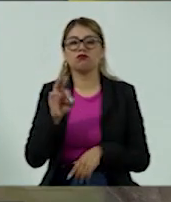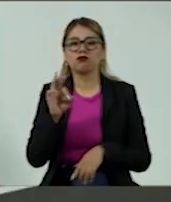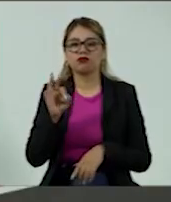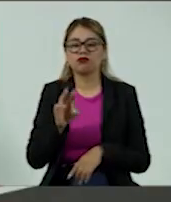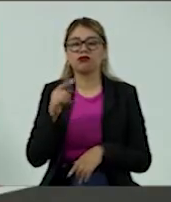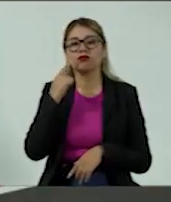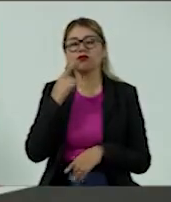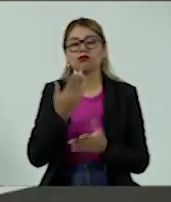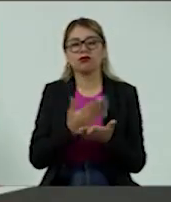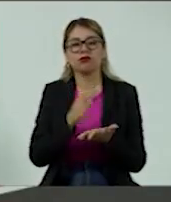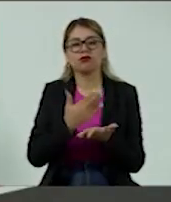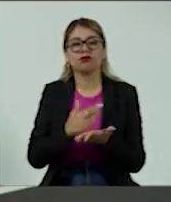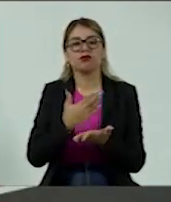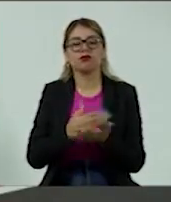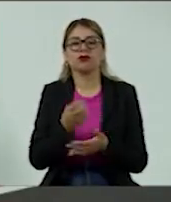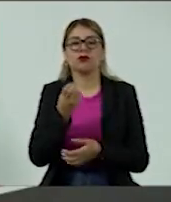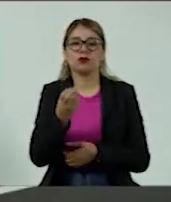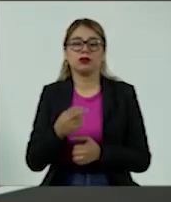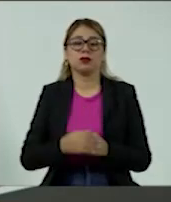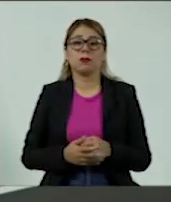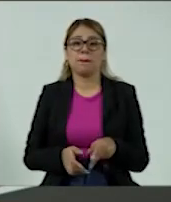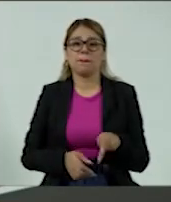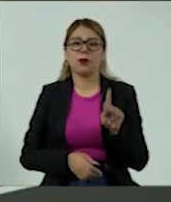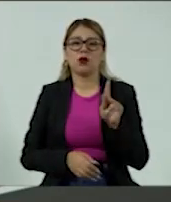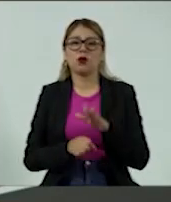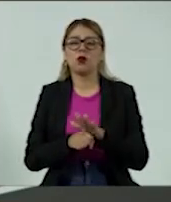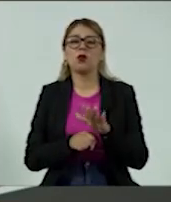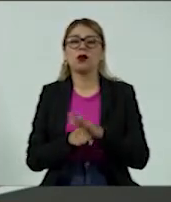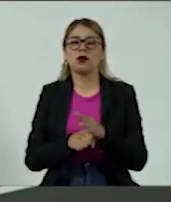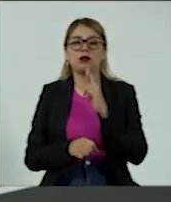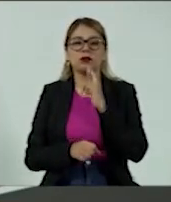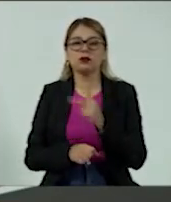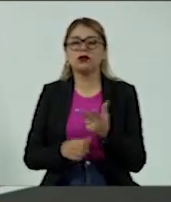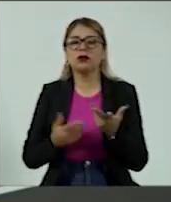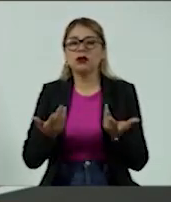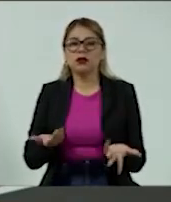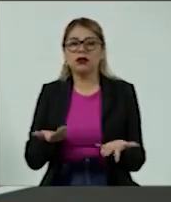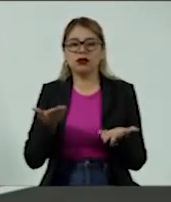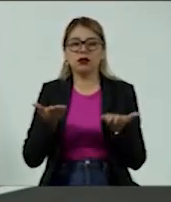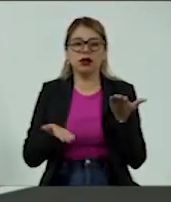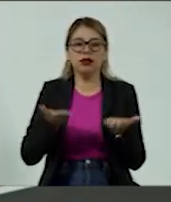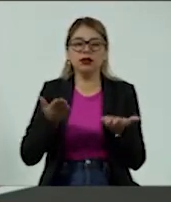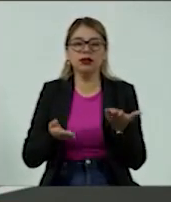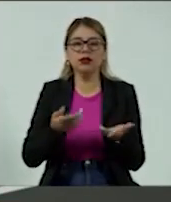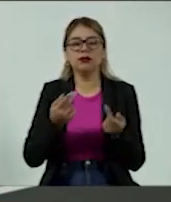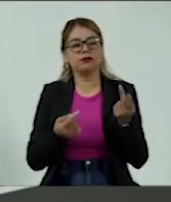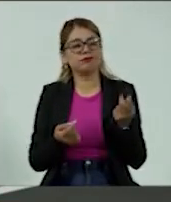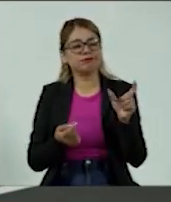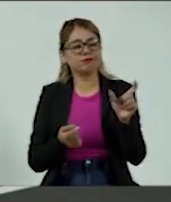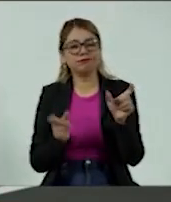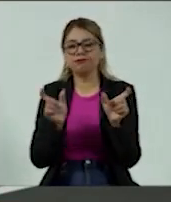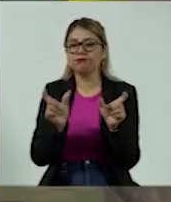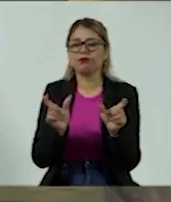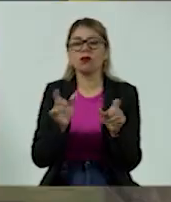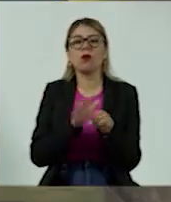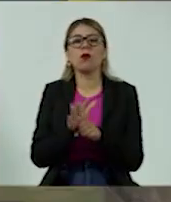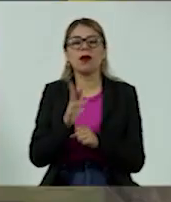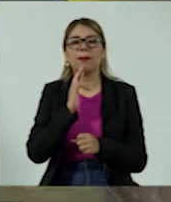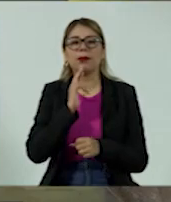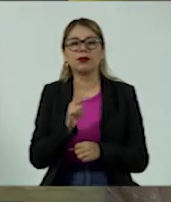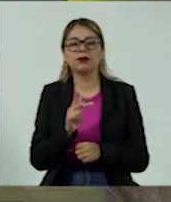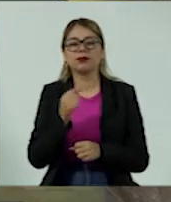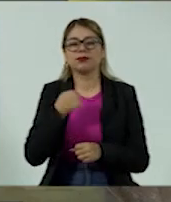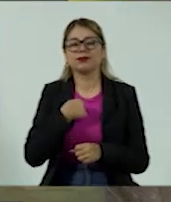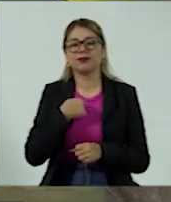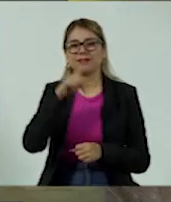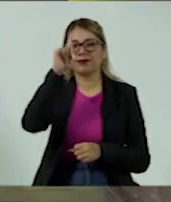te dan meses sin intereses, etcétera. Sin embargo, ¿cuál es la mejor manera para poder comparar entre una tarjeta y otra? Hay una herramienta que le